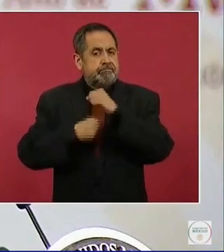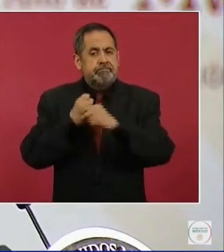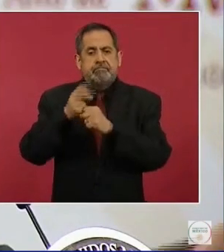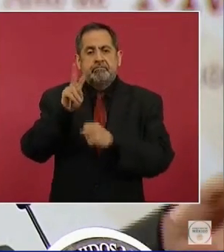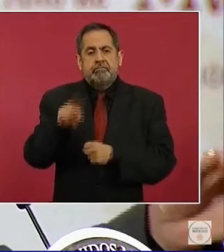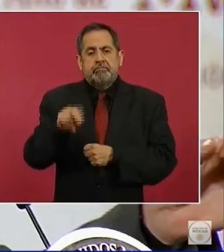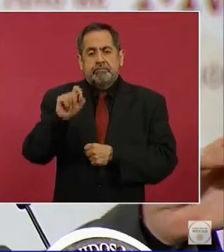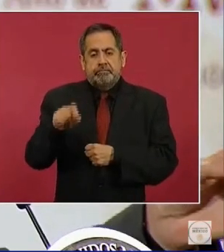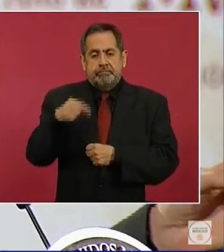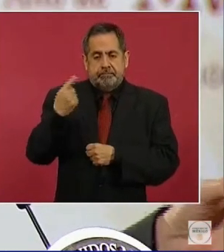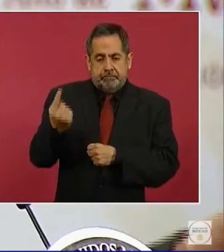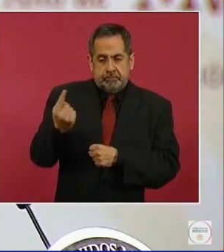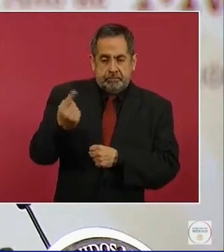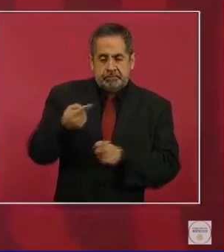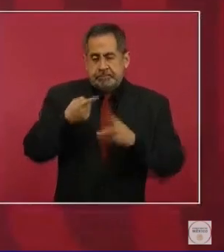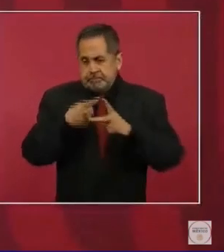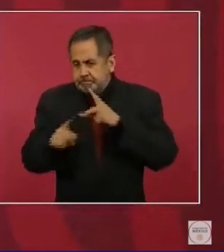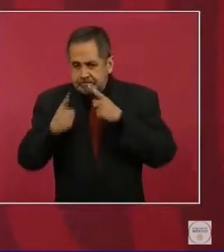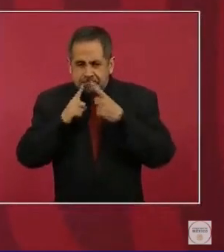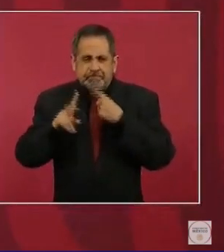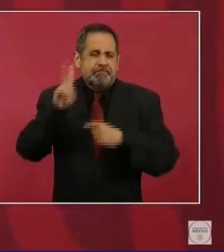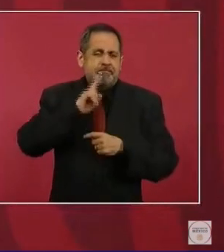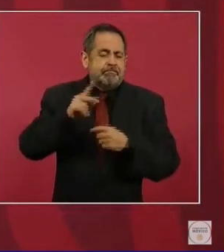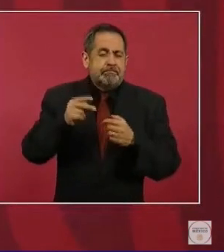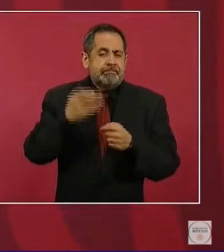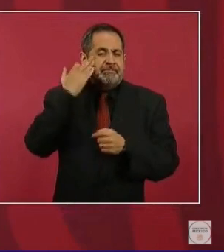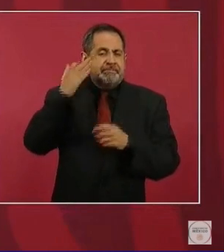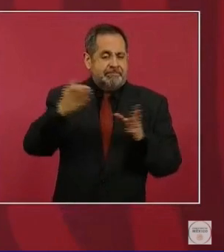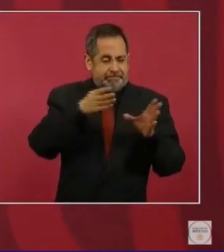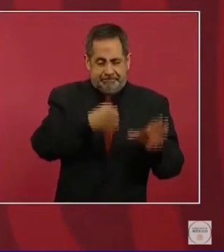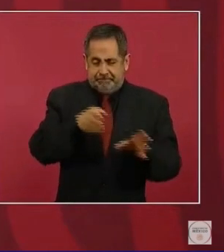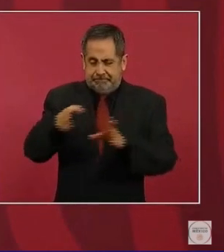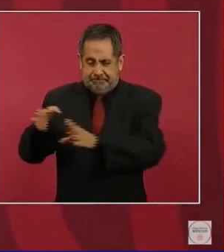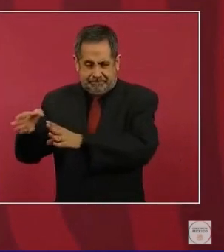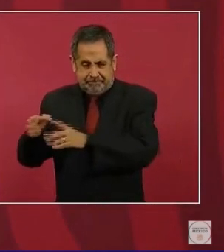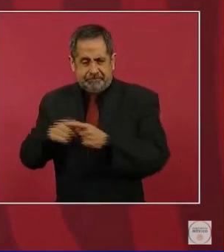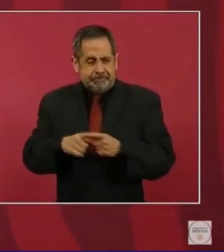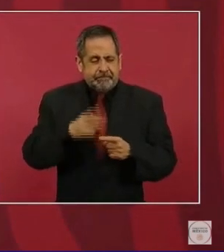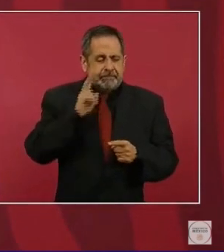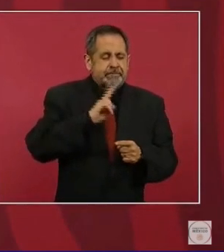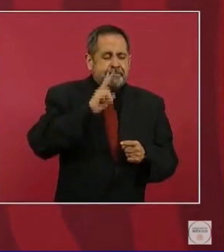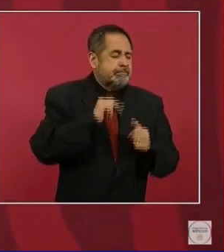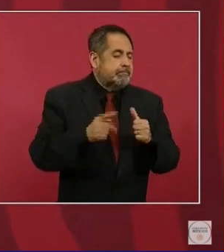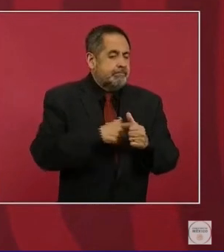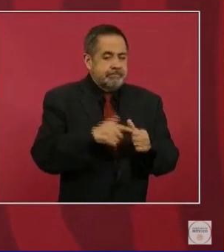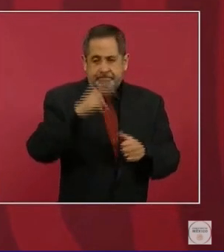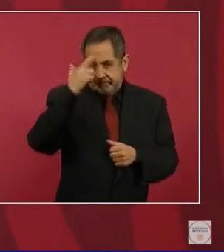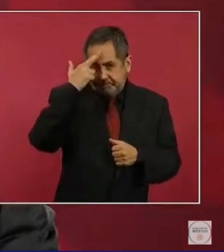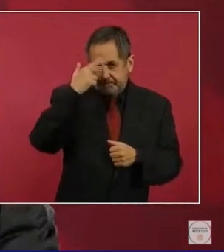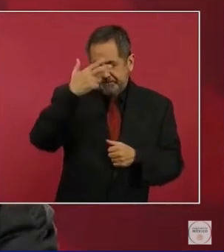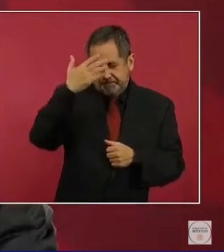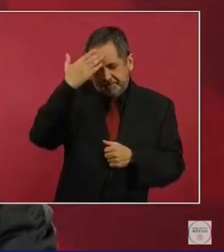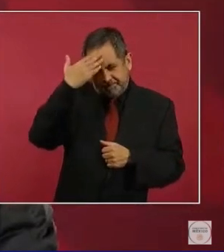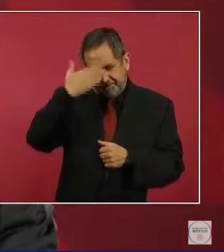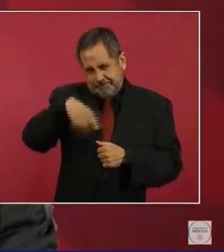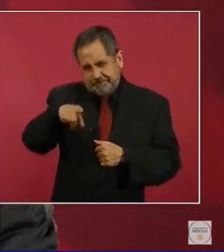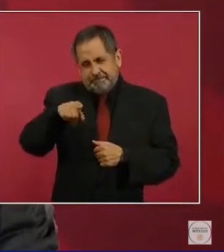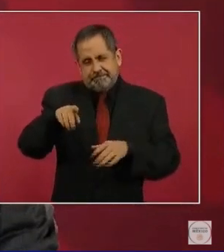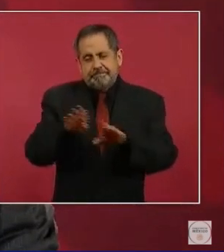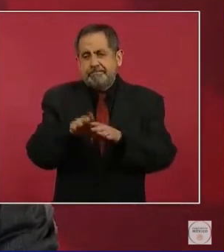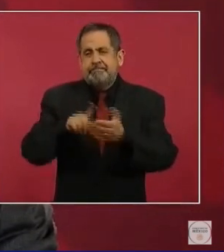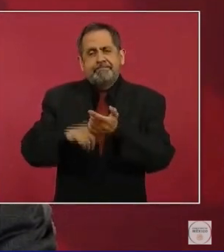elementos para hacer el ensayo clínico fase 1. Como hemos comentado en otras ocasiones, los ensayos clínicos, los estudios